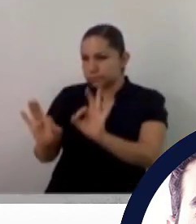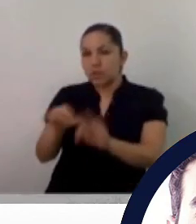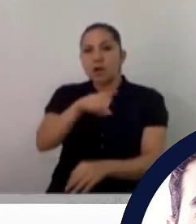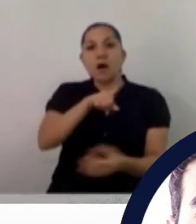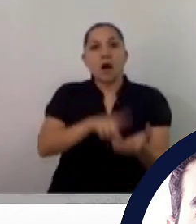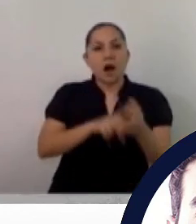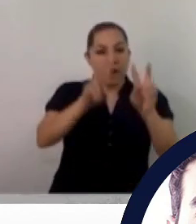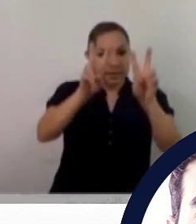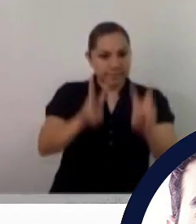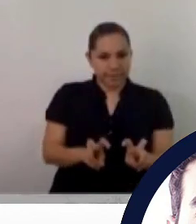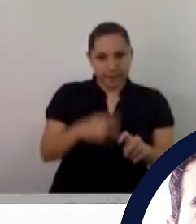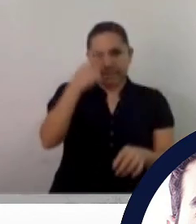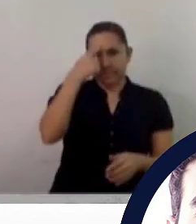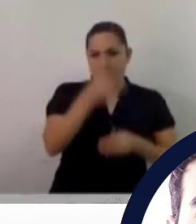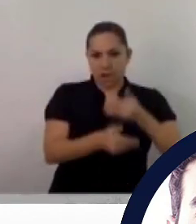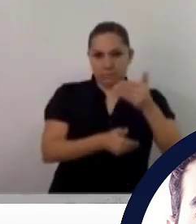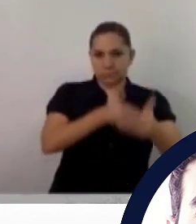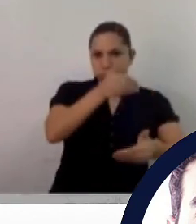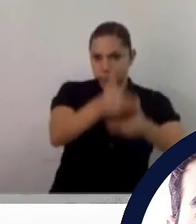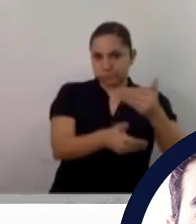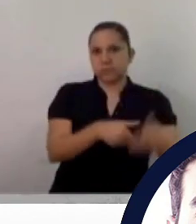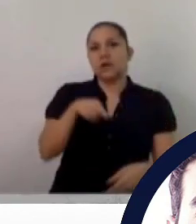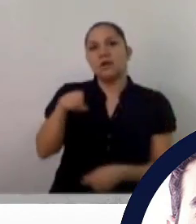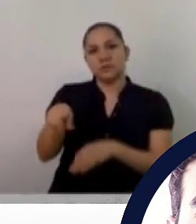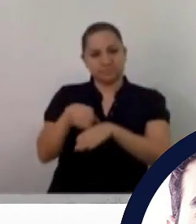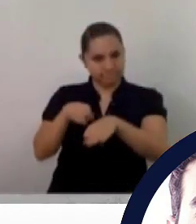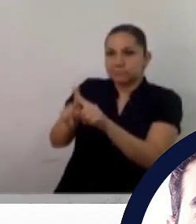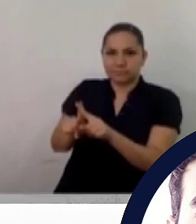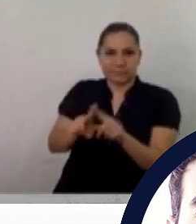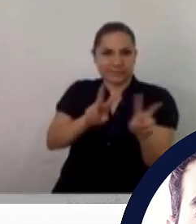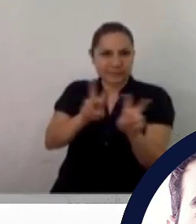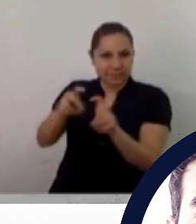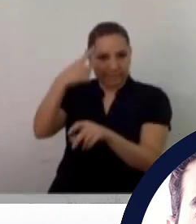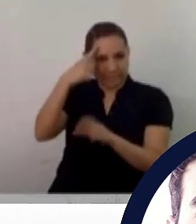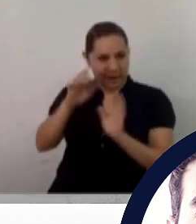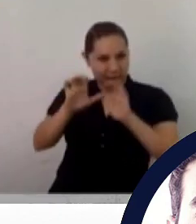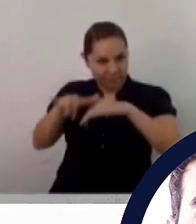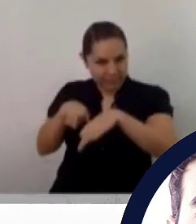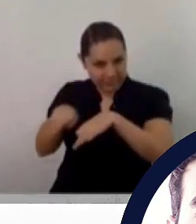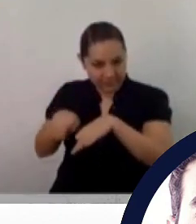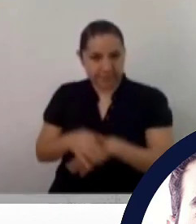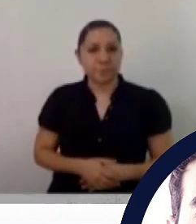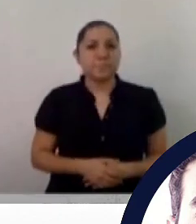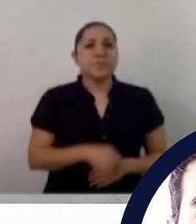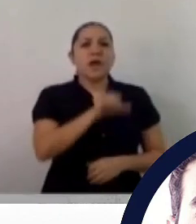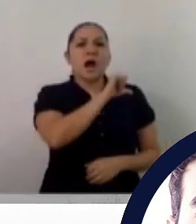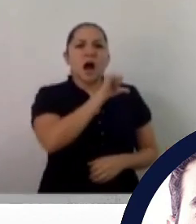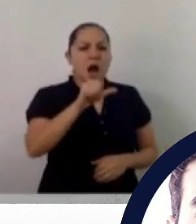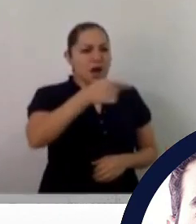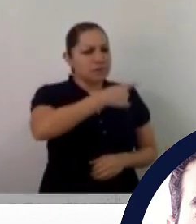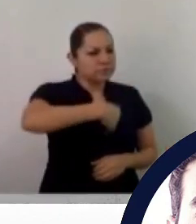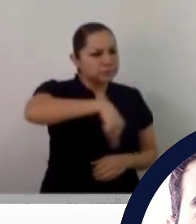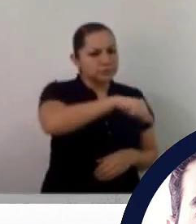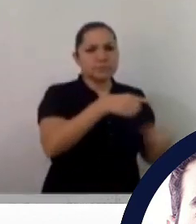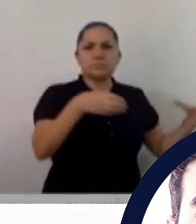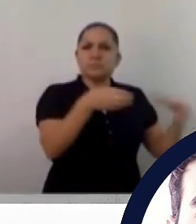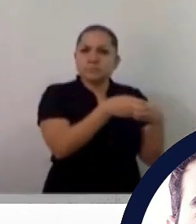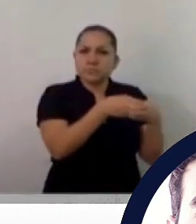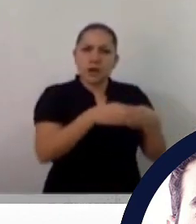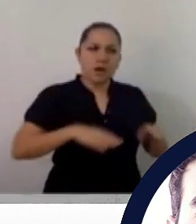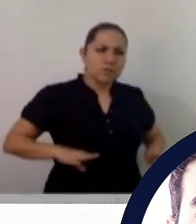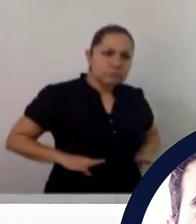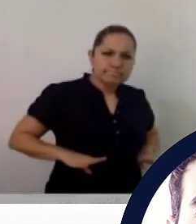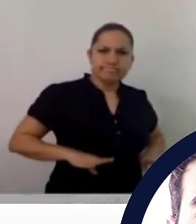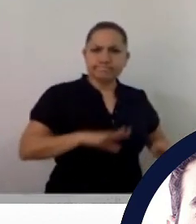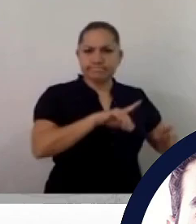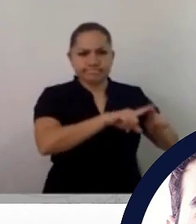desde Estado de Derecho, Medio Ambiente, Sistema Político, Eficiente, Gobierno Eficaz, Crecimiento Económico, Turismo,